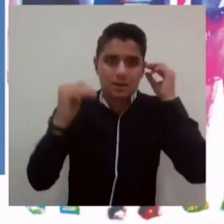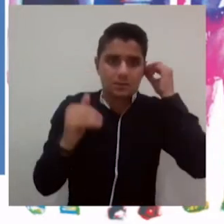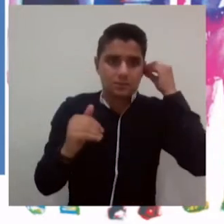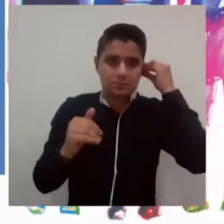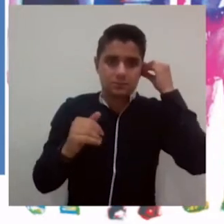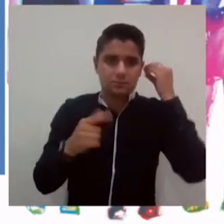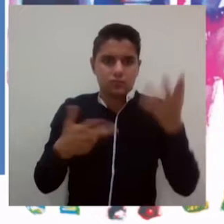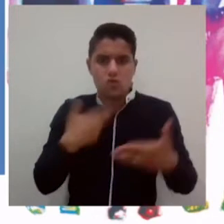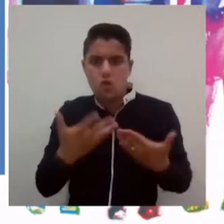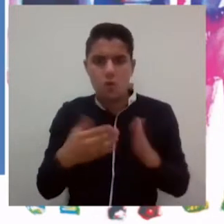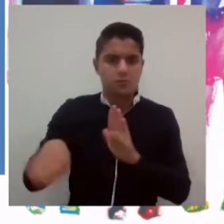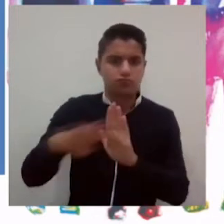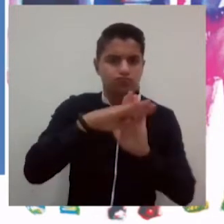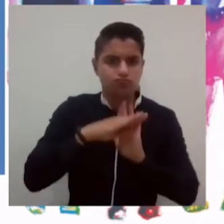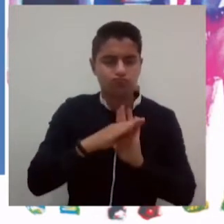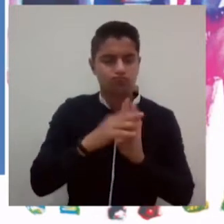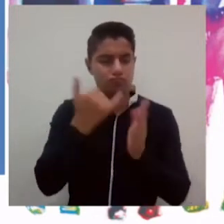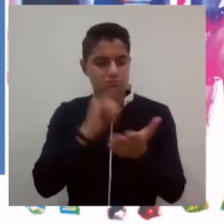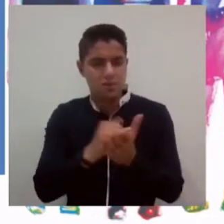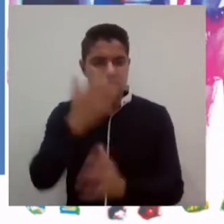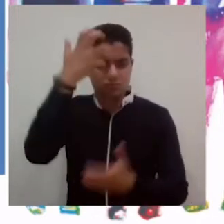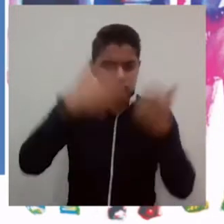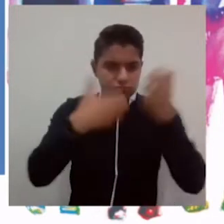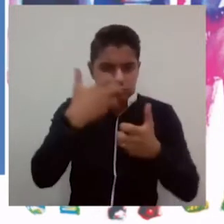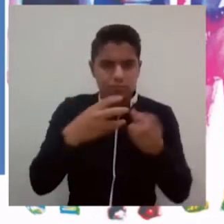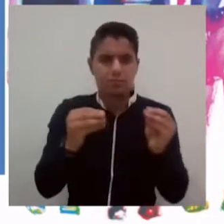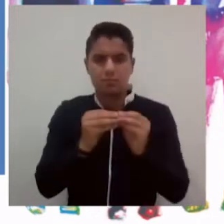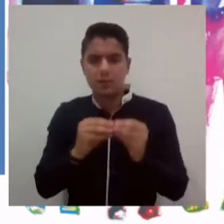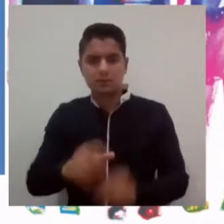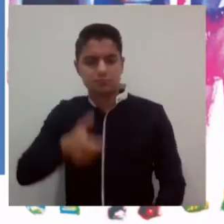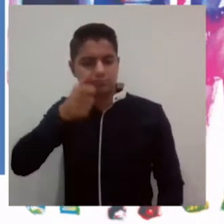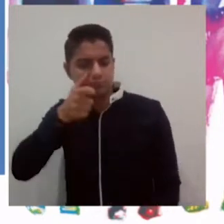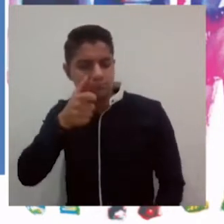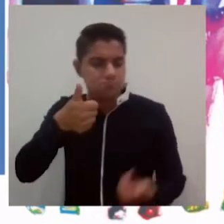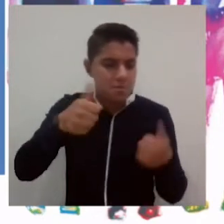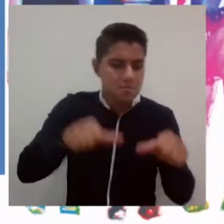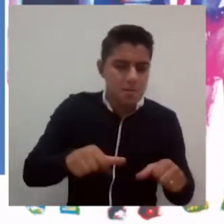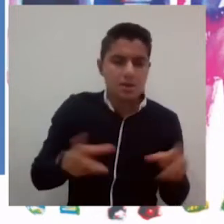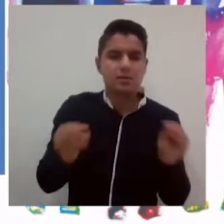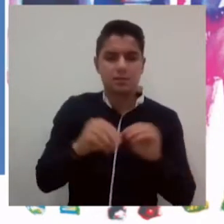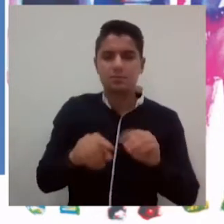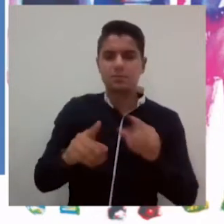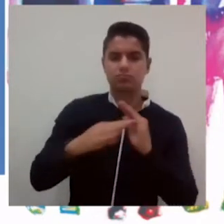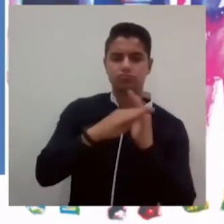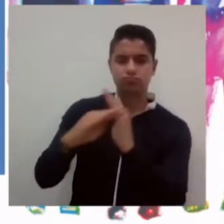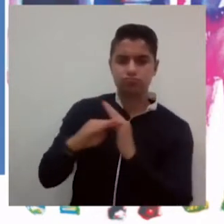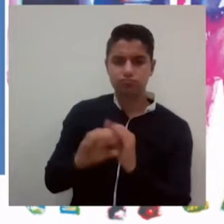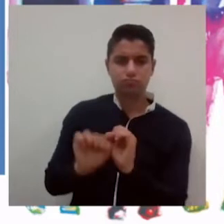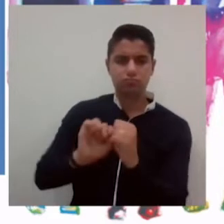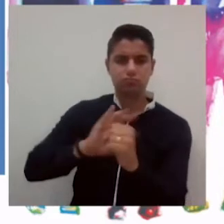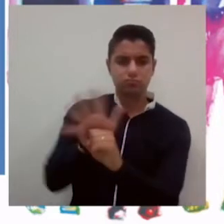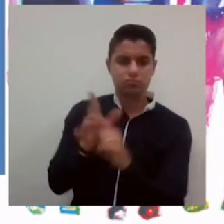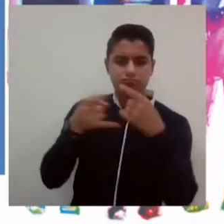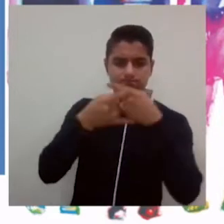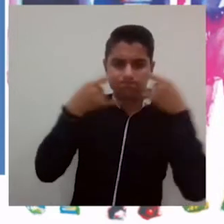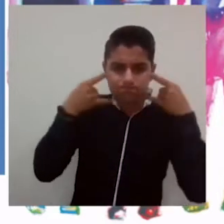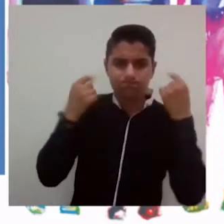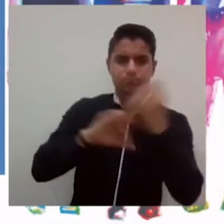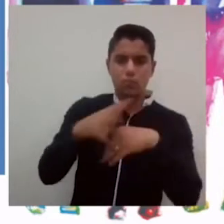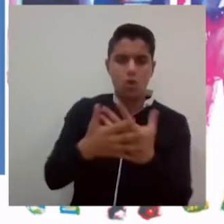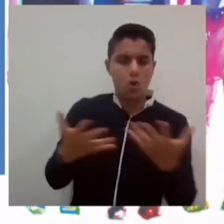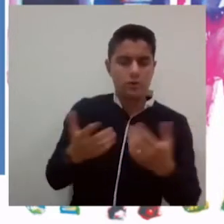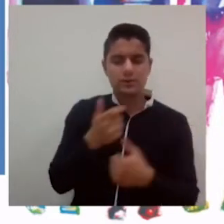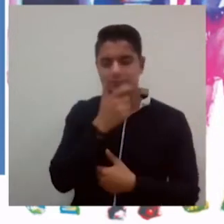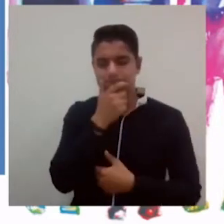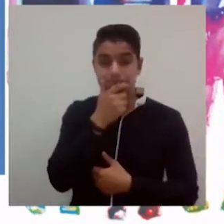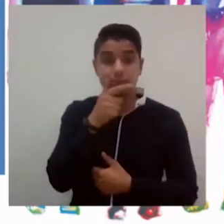la custodia de las pruebas y el cumplimiento de los protocolos de bioseguridad. Como resultado de este proceso, en muy poco tiempo logramos lo que